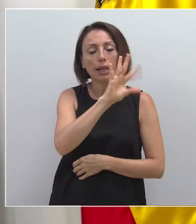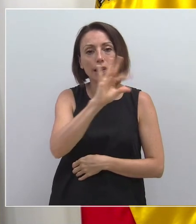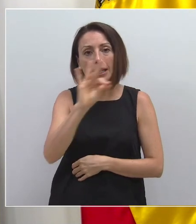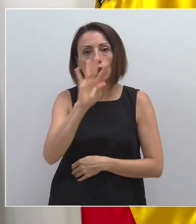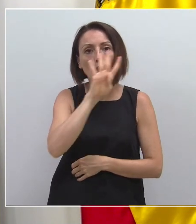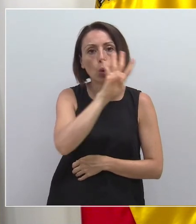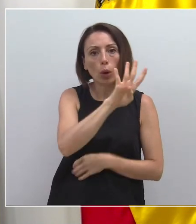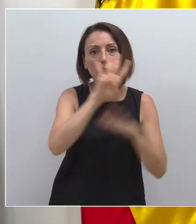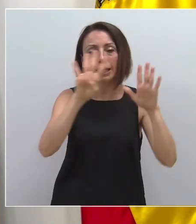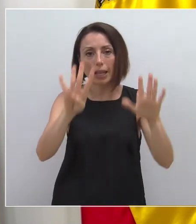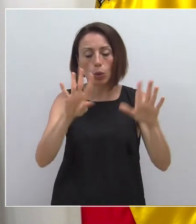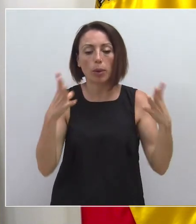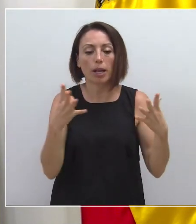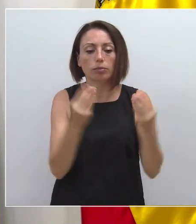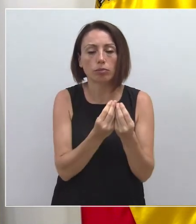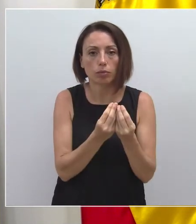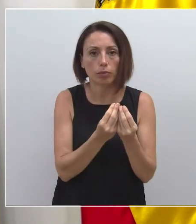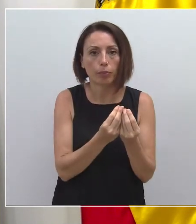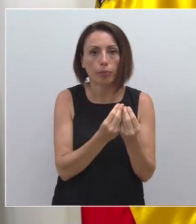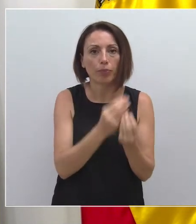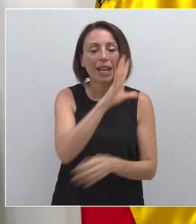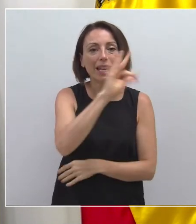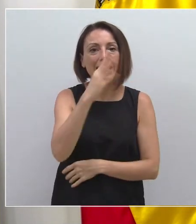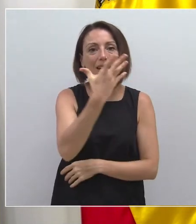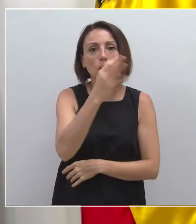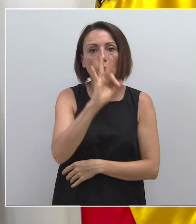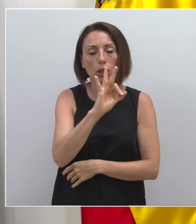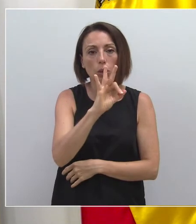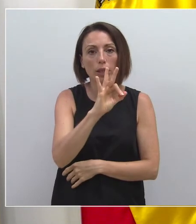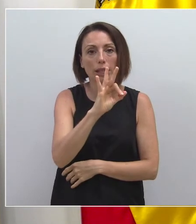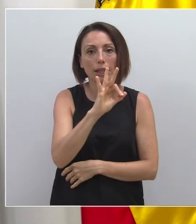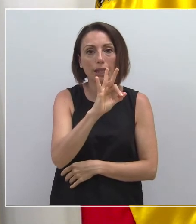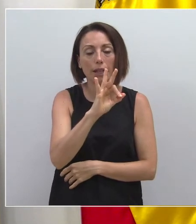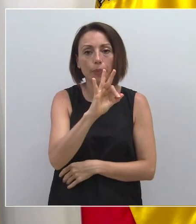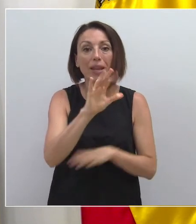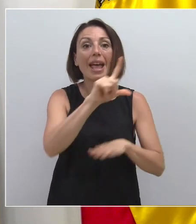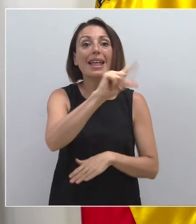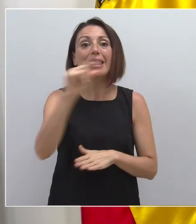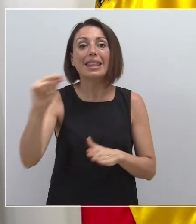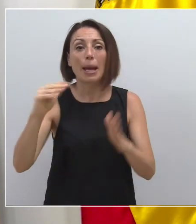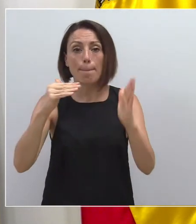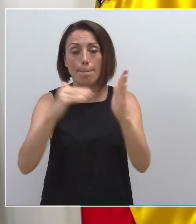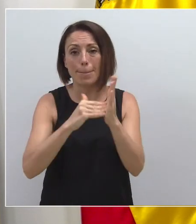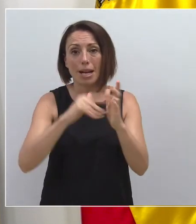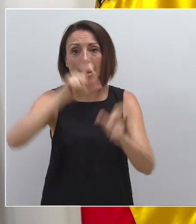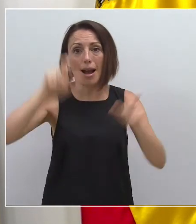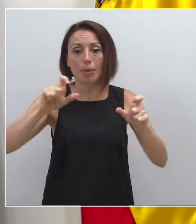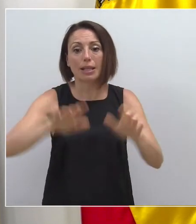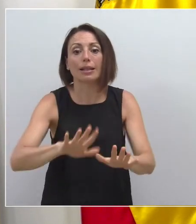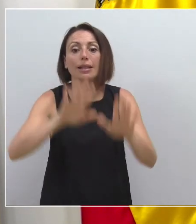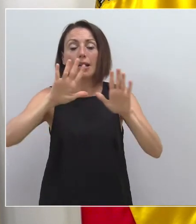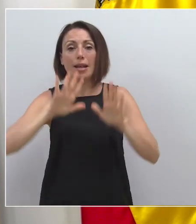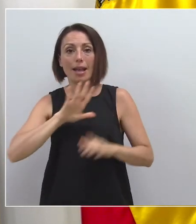acumulada en 549, 550 casos por cada 100.000 habitantes, extrapolando la población de Totana